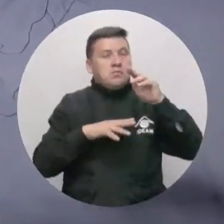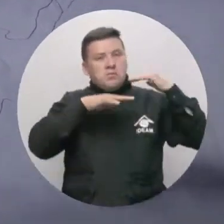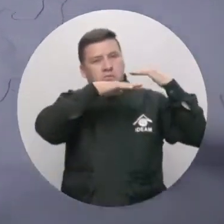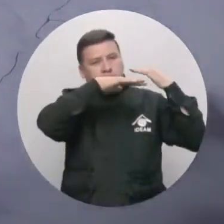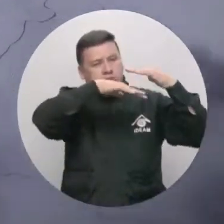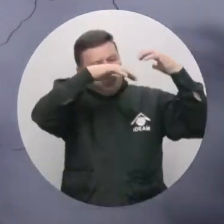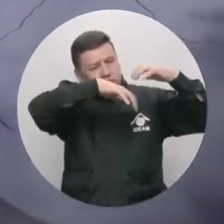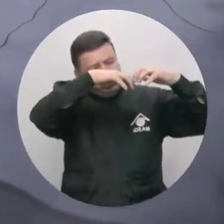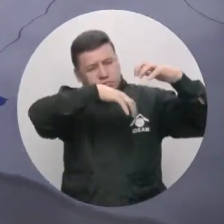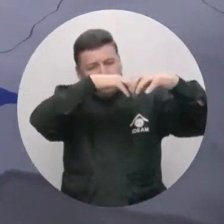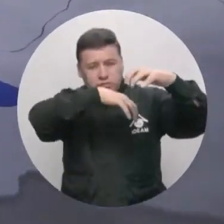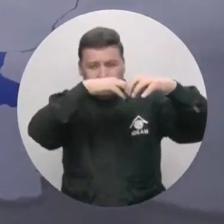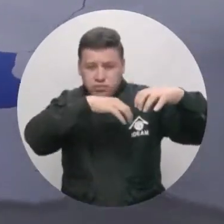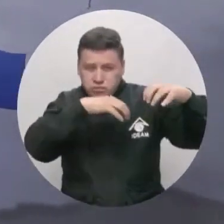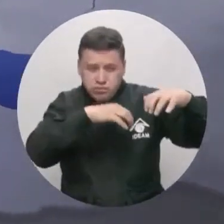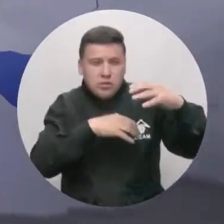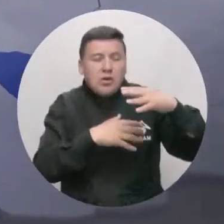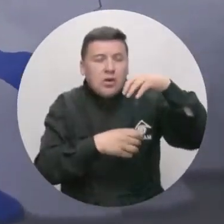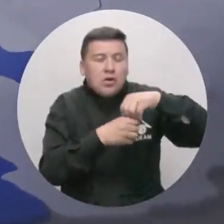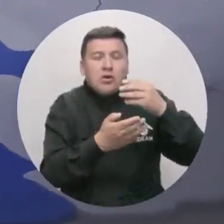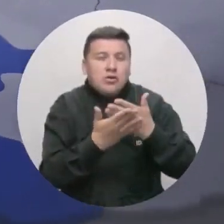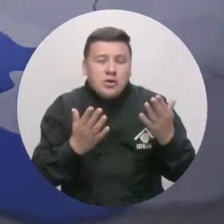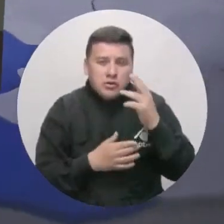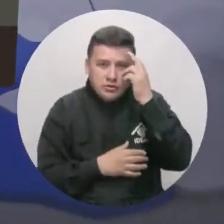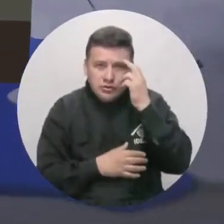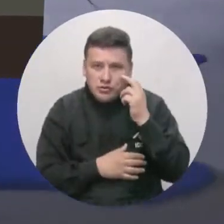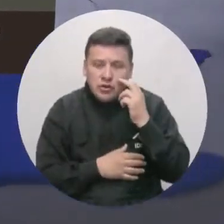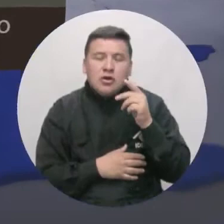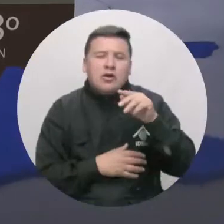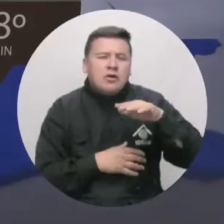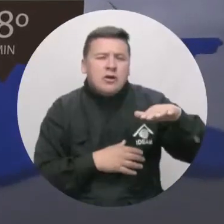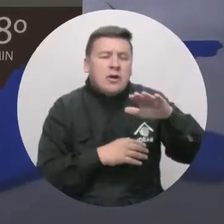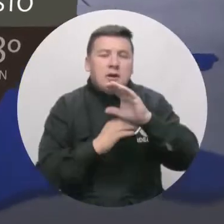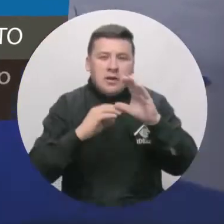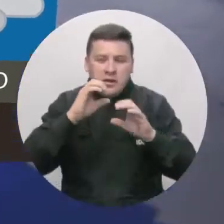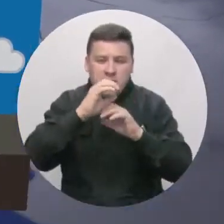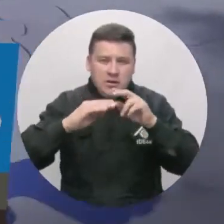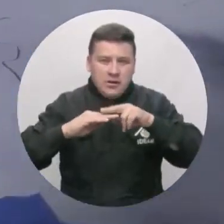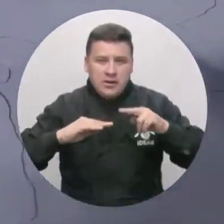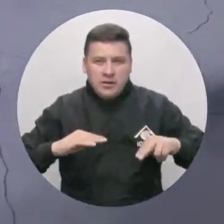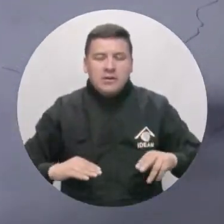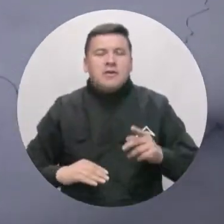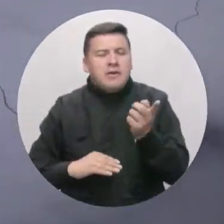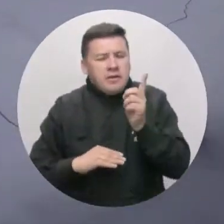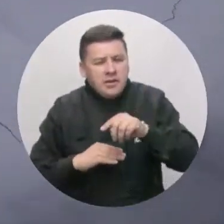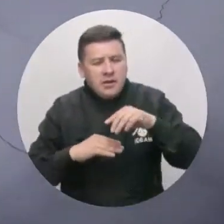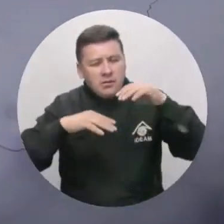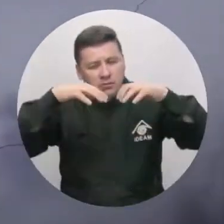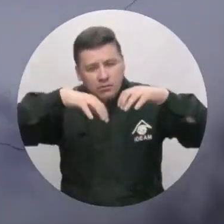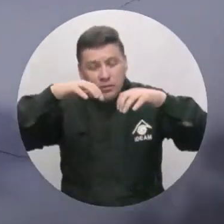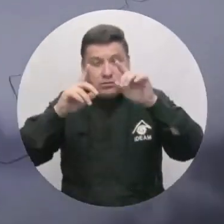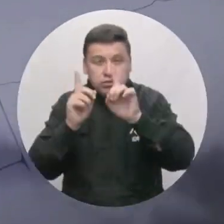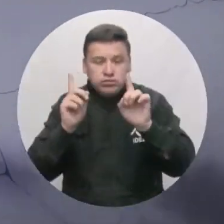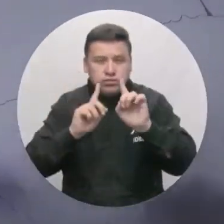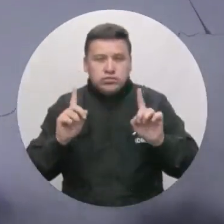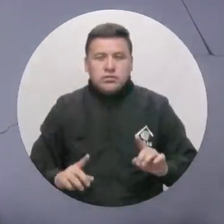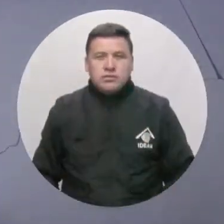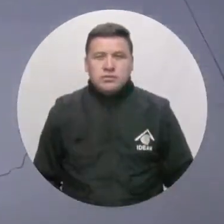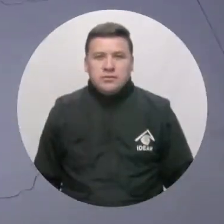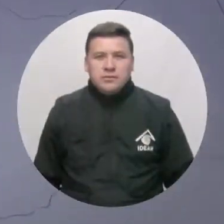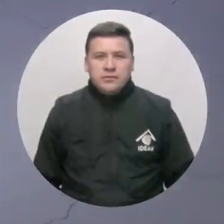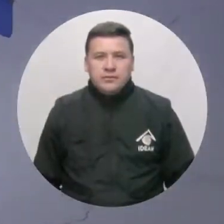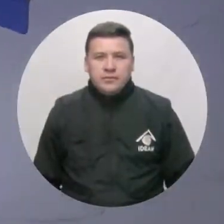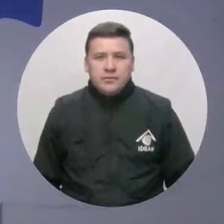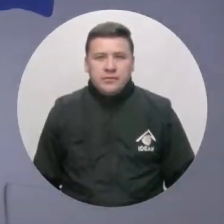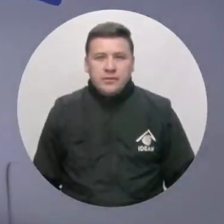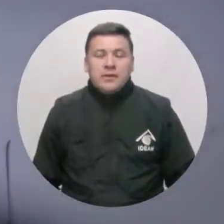tenemos abundante nubosidad con lluvias en zonas del Chocó, Valle del Cauca, Cauca y Norte de Nariño. Desde la zona andina se aprecia lluvia